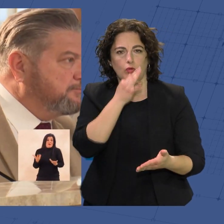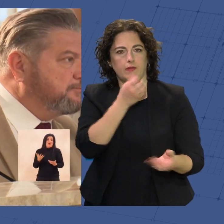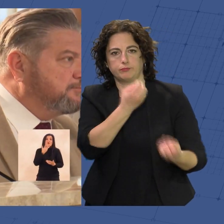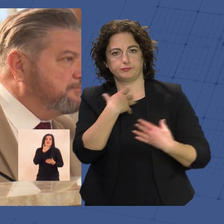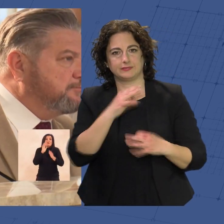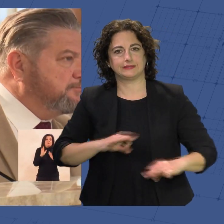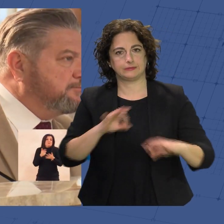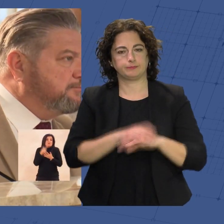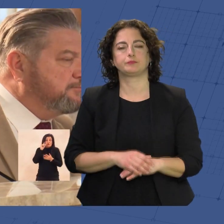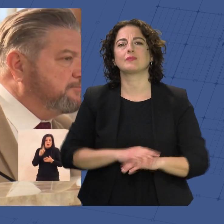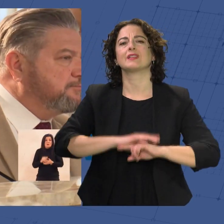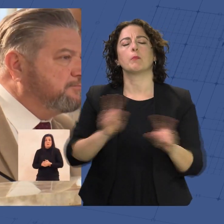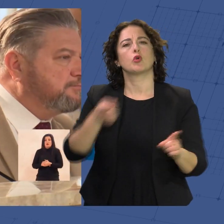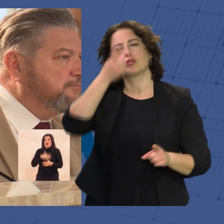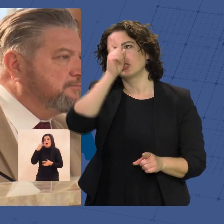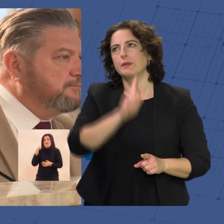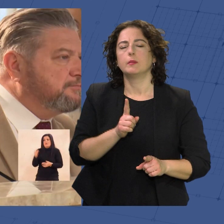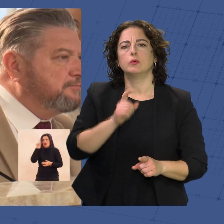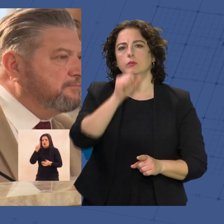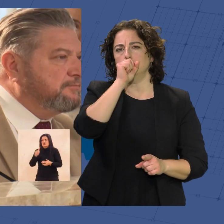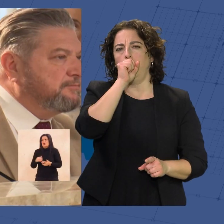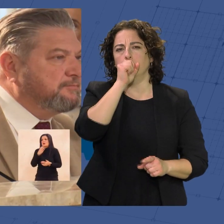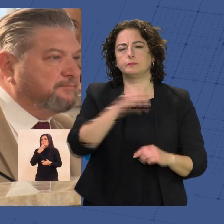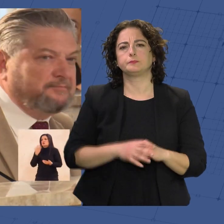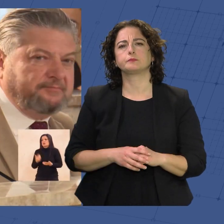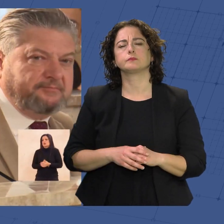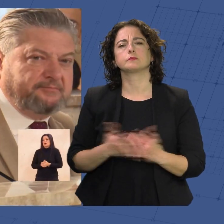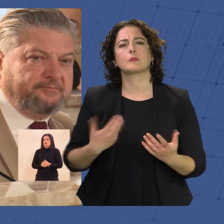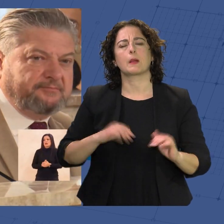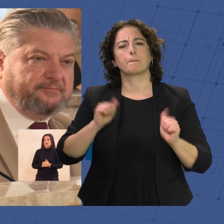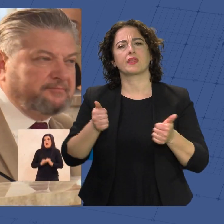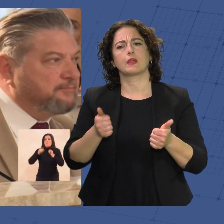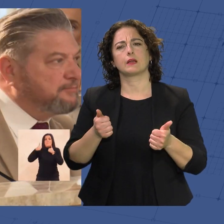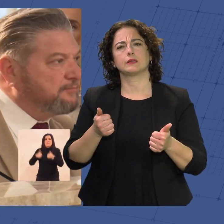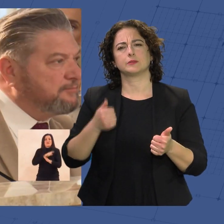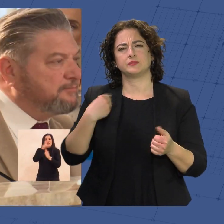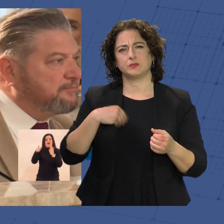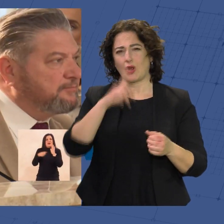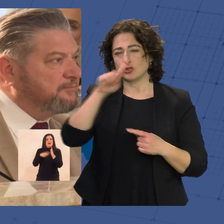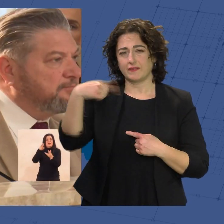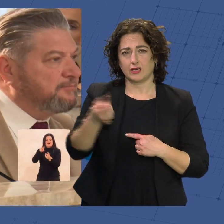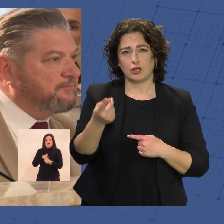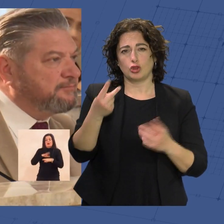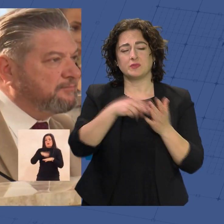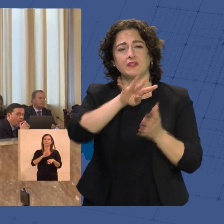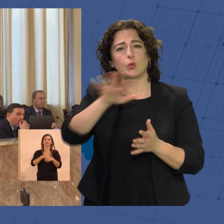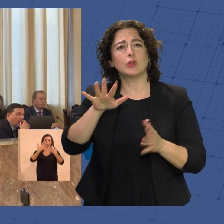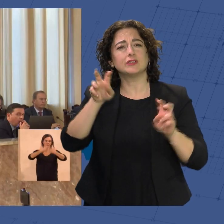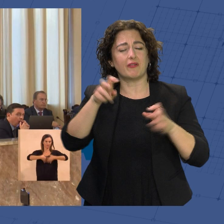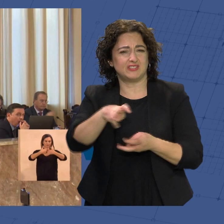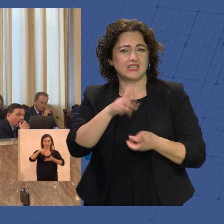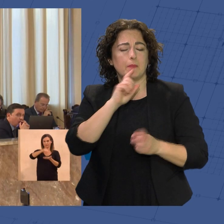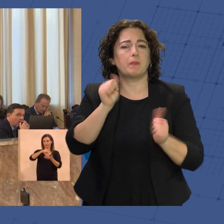Además, tampoco a día de hoy sabemos si van a entrar en vigor las reglas fiscales para el año 2024 y en qué condiciones se van a realizar.